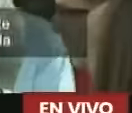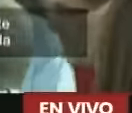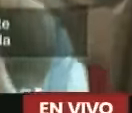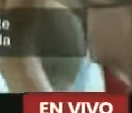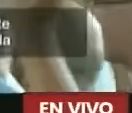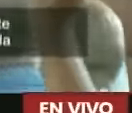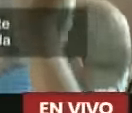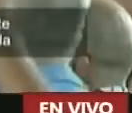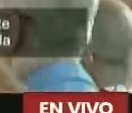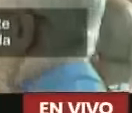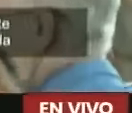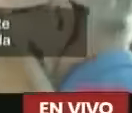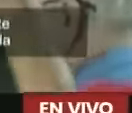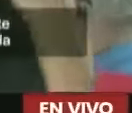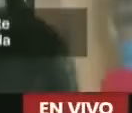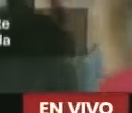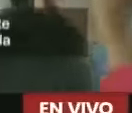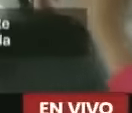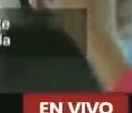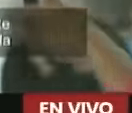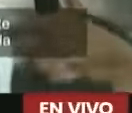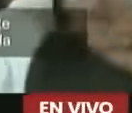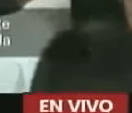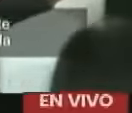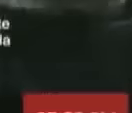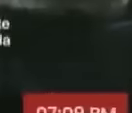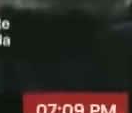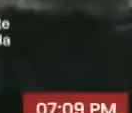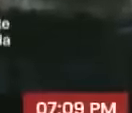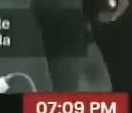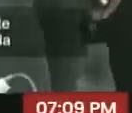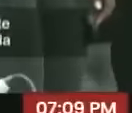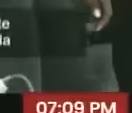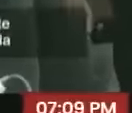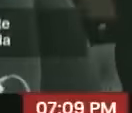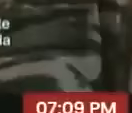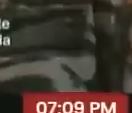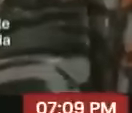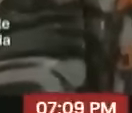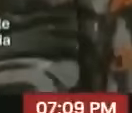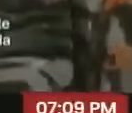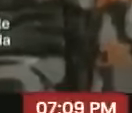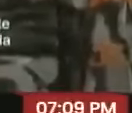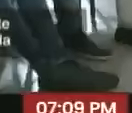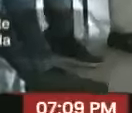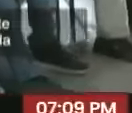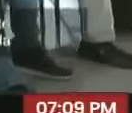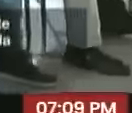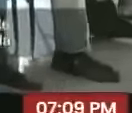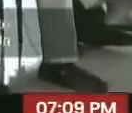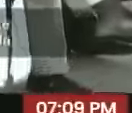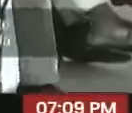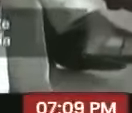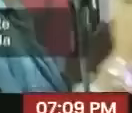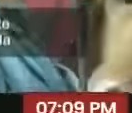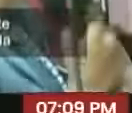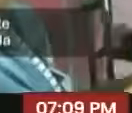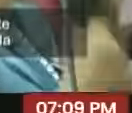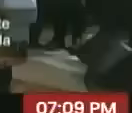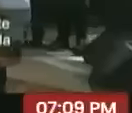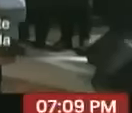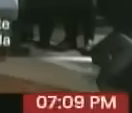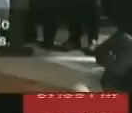el jefe de estado venezolano Nicolás Maduro Moros lideró este viernes el encuentro alternativa social mundial